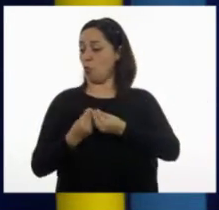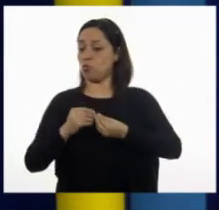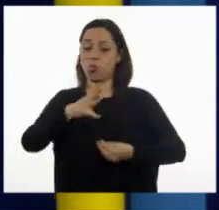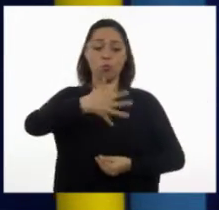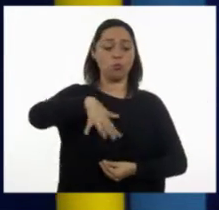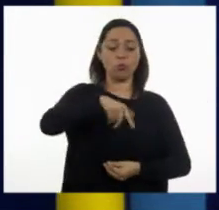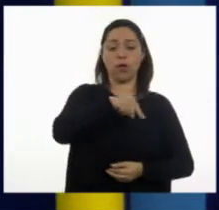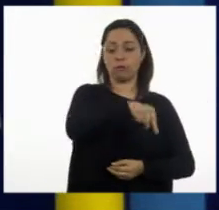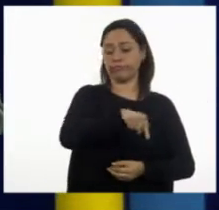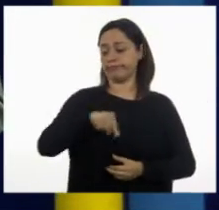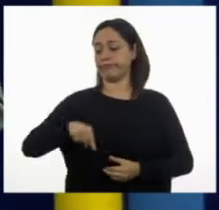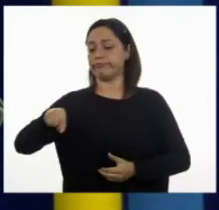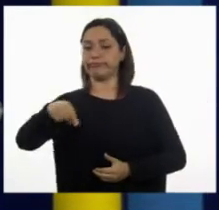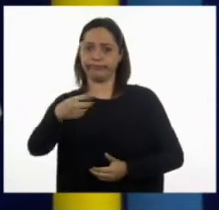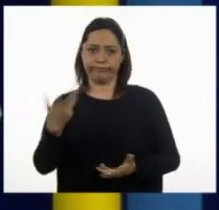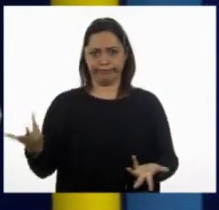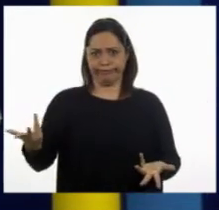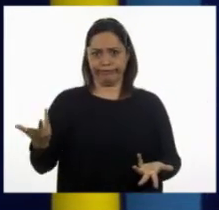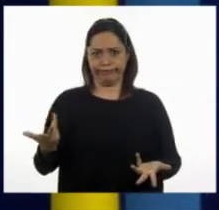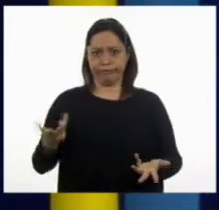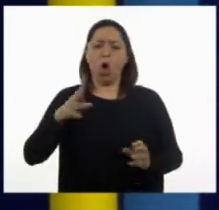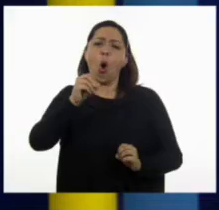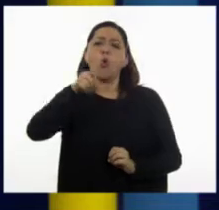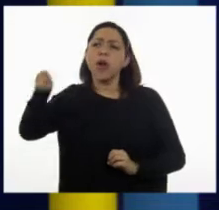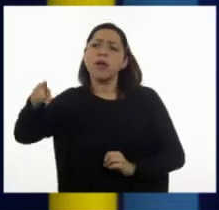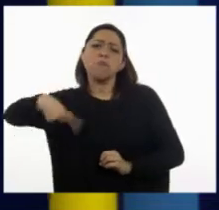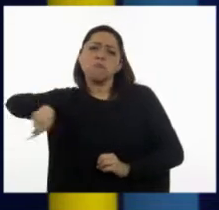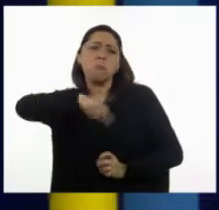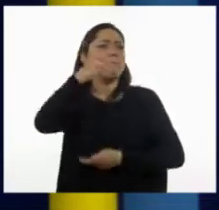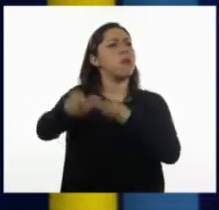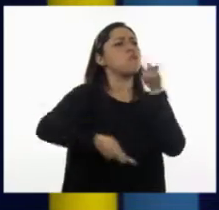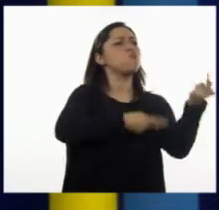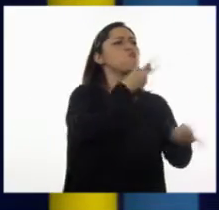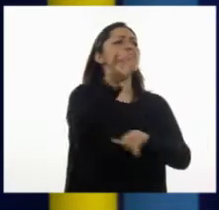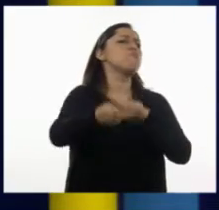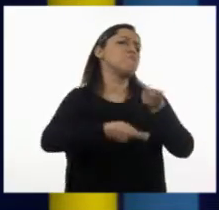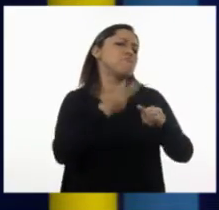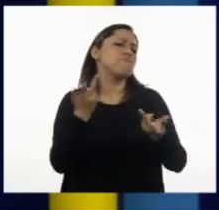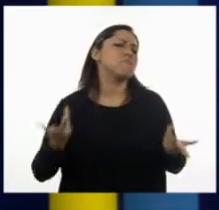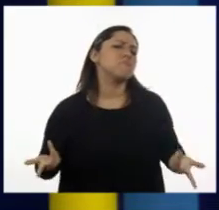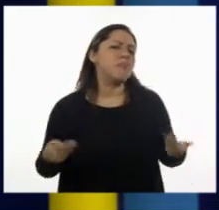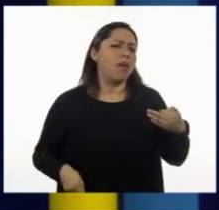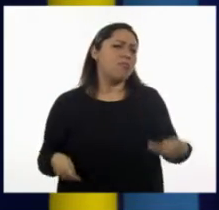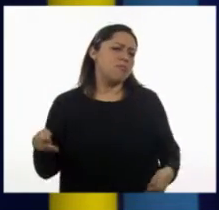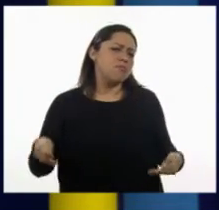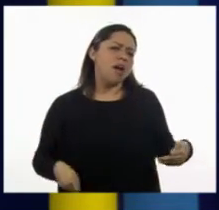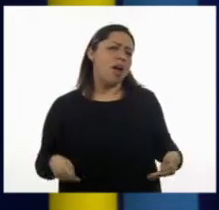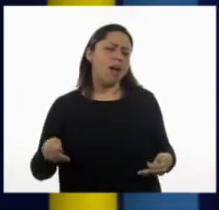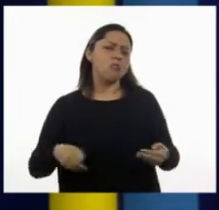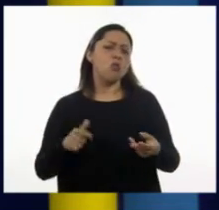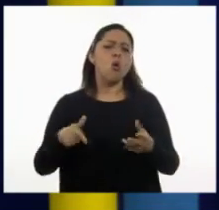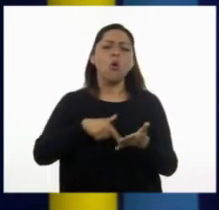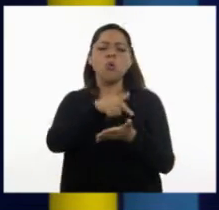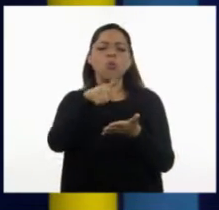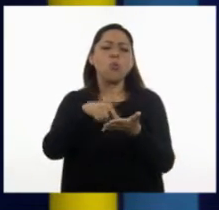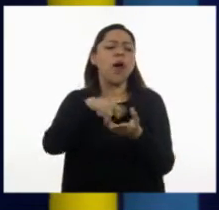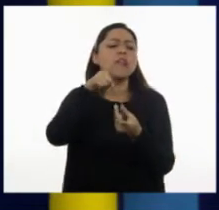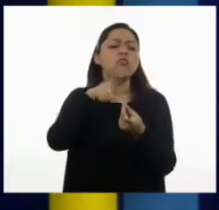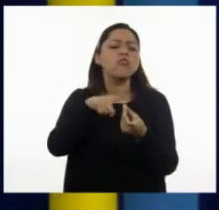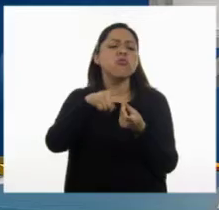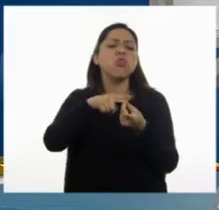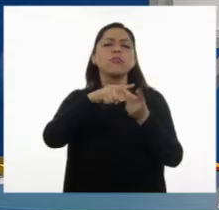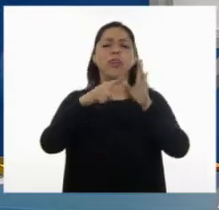fácil y más práctico eso? ¿O por qué no les preguntan a las personas que atienden en el teatro dónde se encuentra la sección del Balcón C?